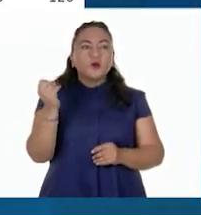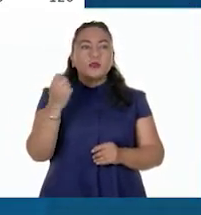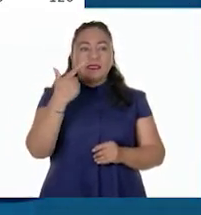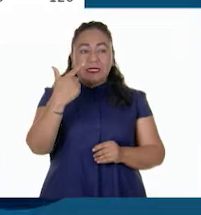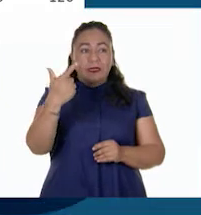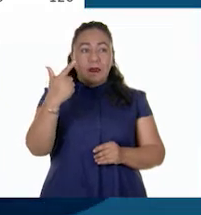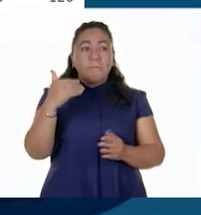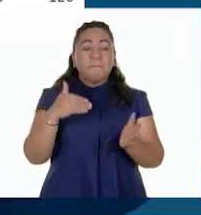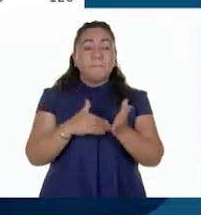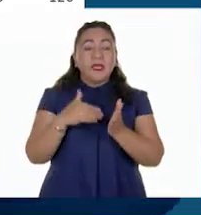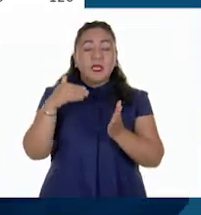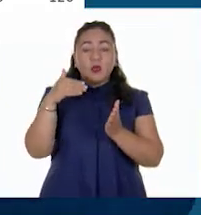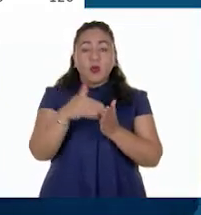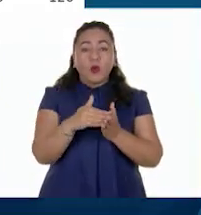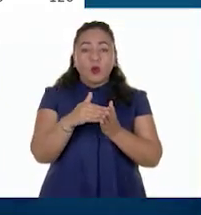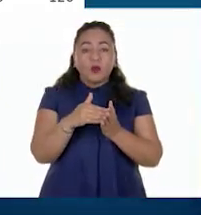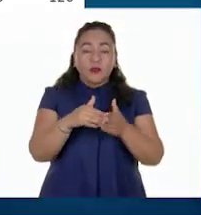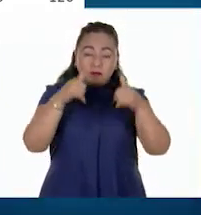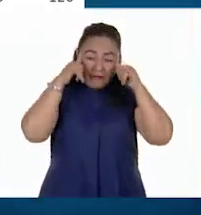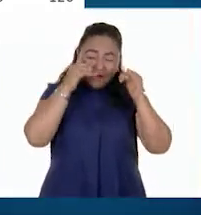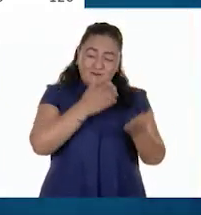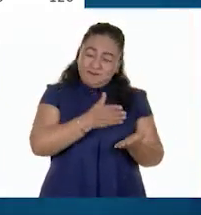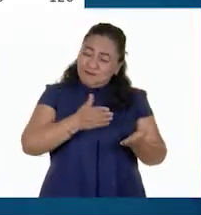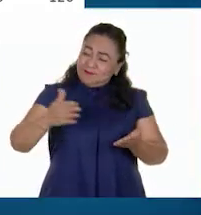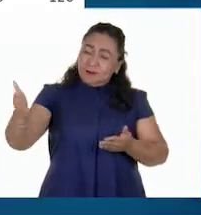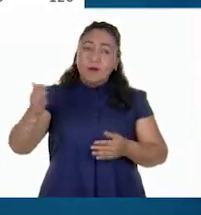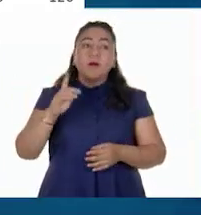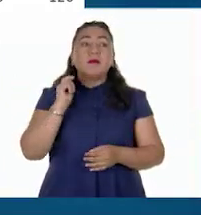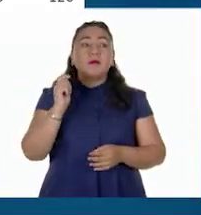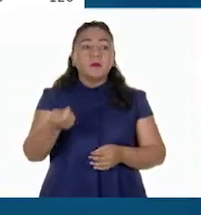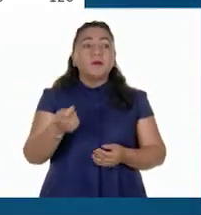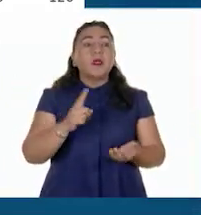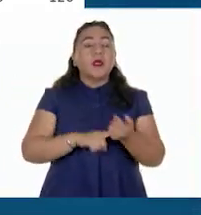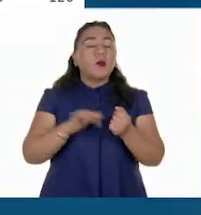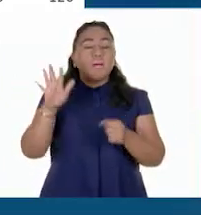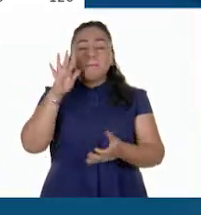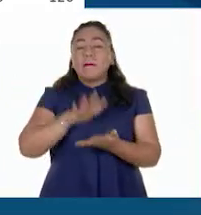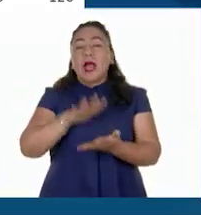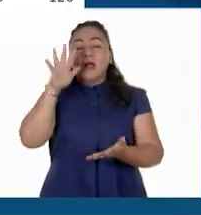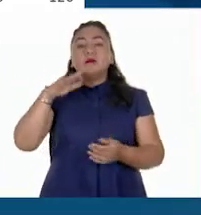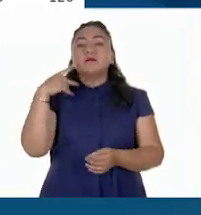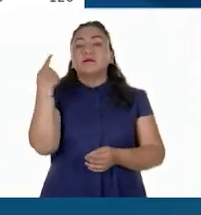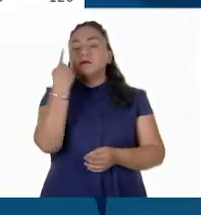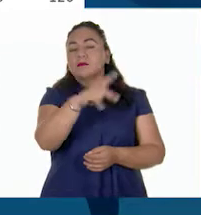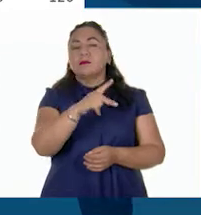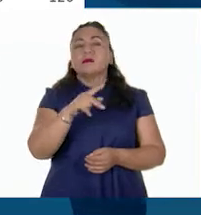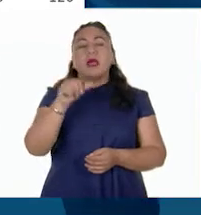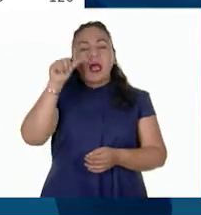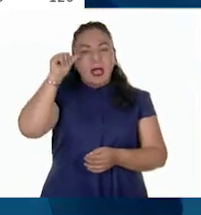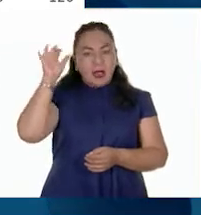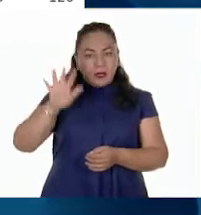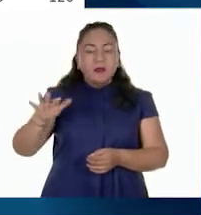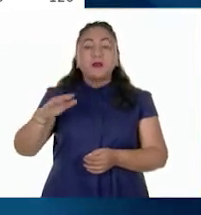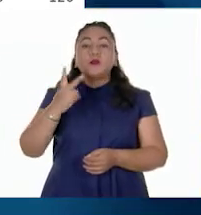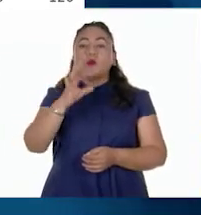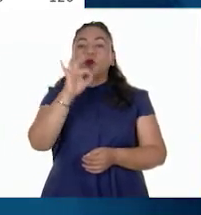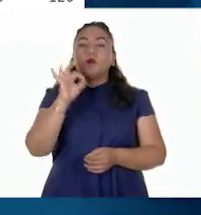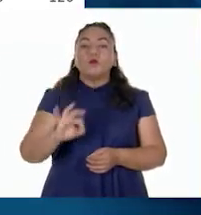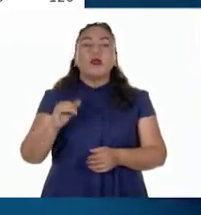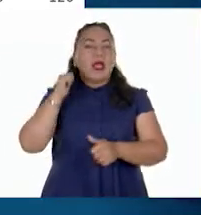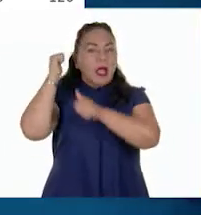millones de cabezas. Más del 97% se encuentra en Asia y 2% en África,